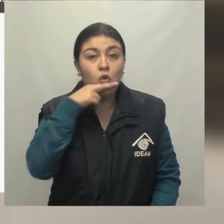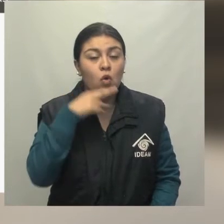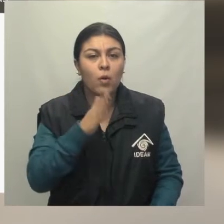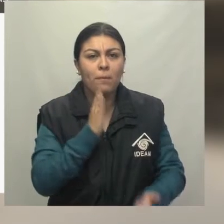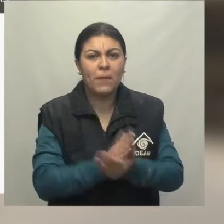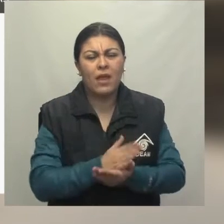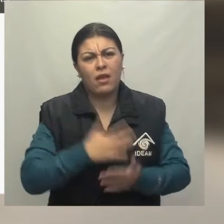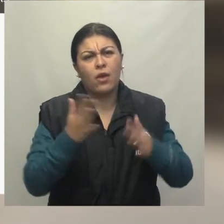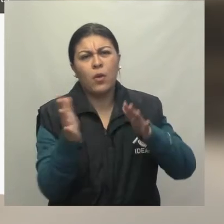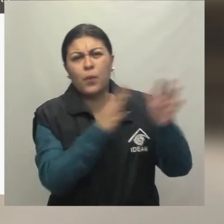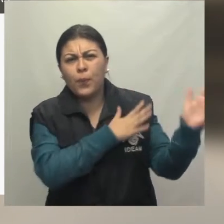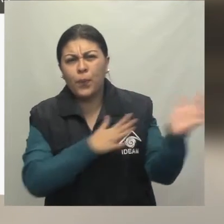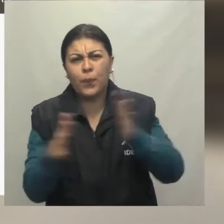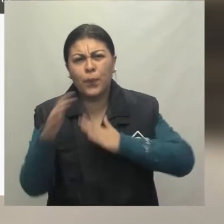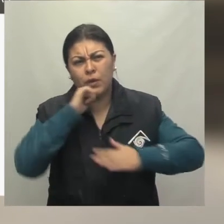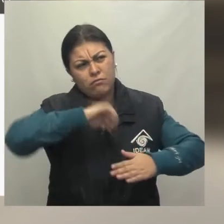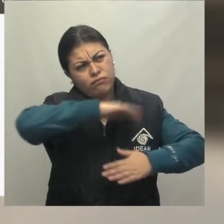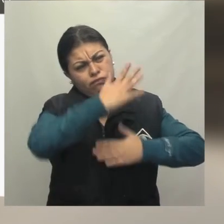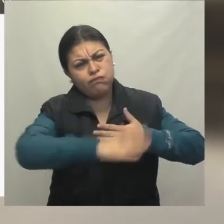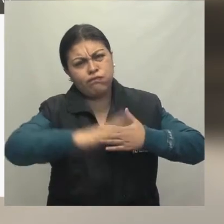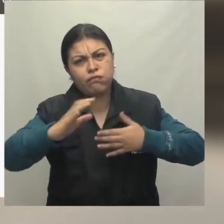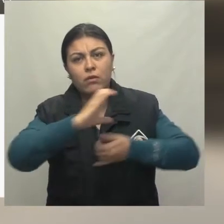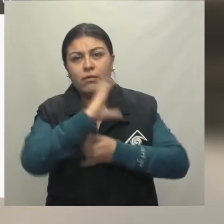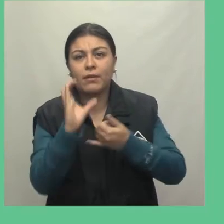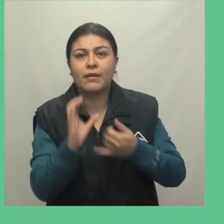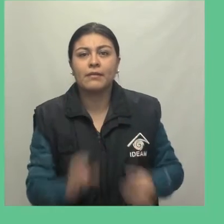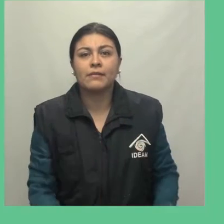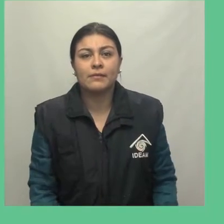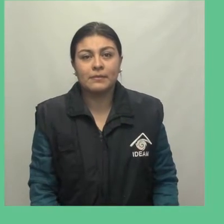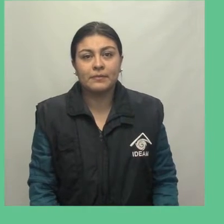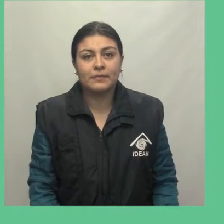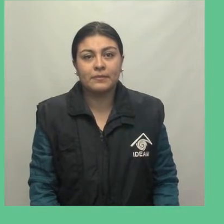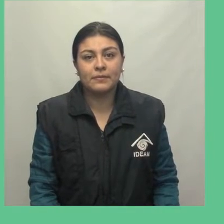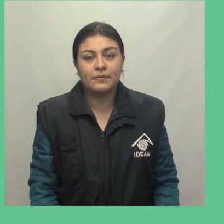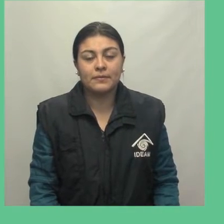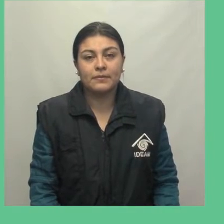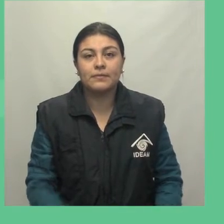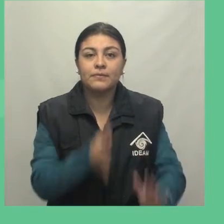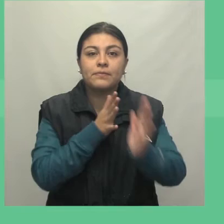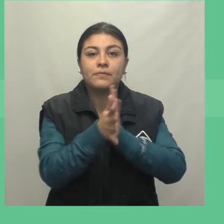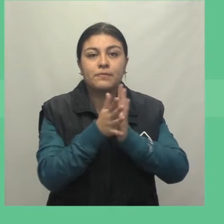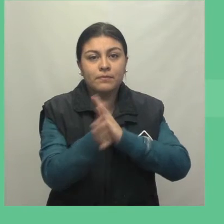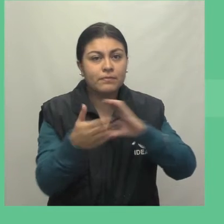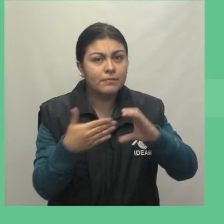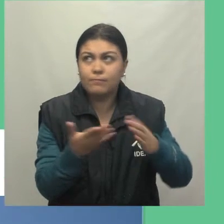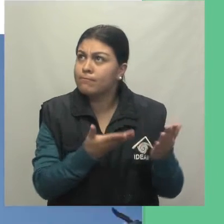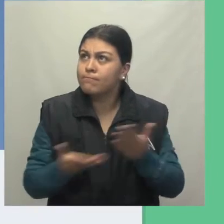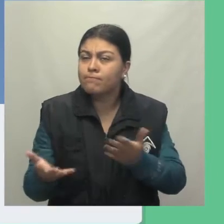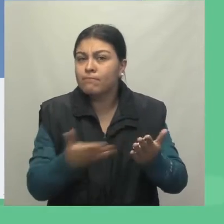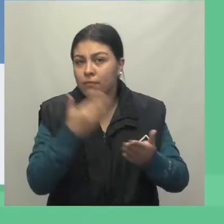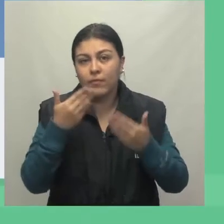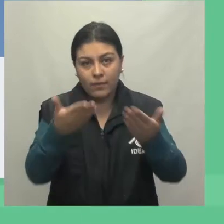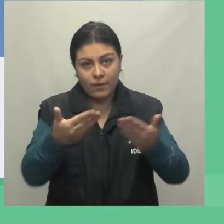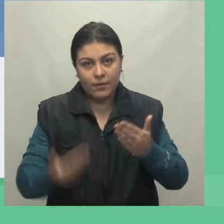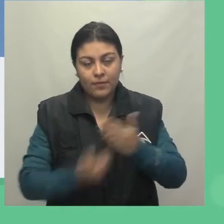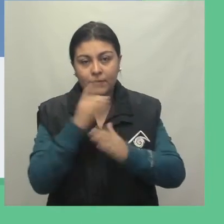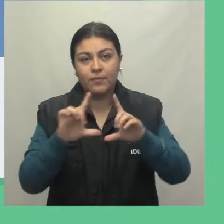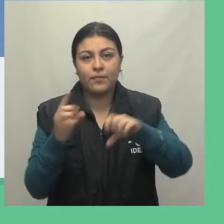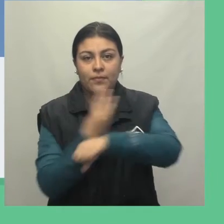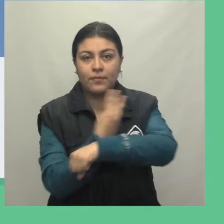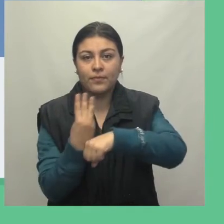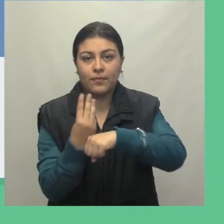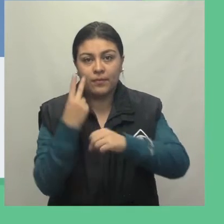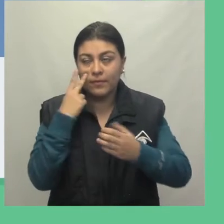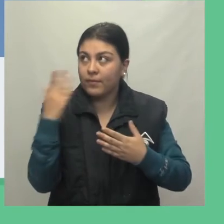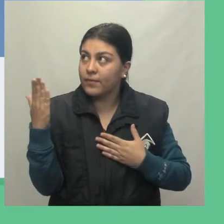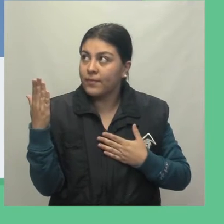oleaje y vientos fuertes en el mar Caribe colombiano Para mayor información sobre el pronóstico del tiempo Visítenos